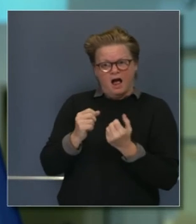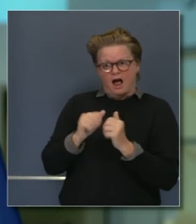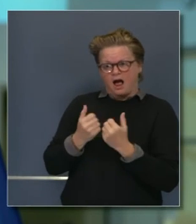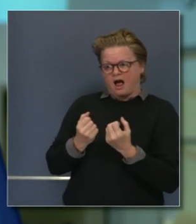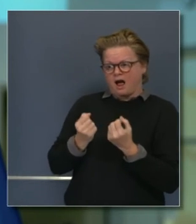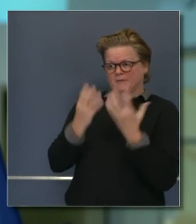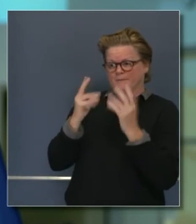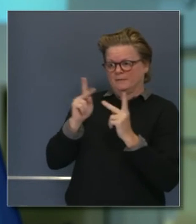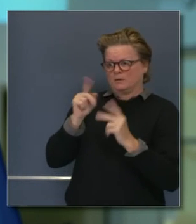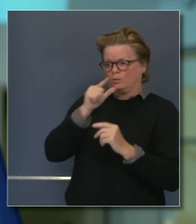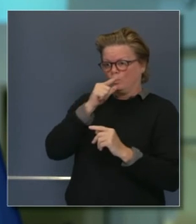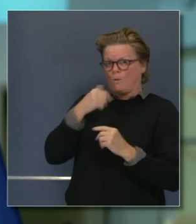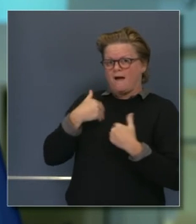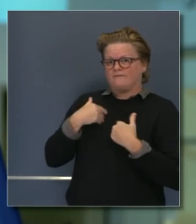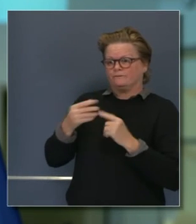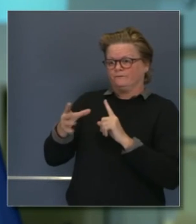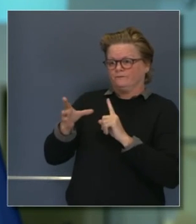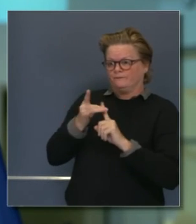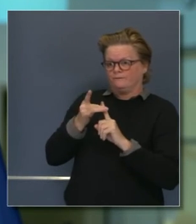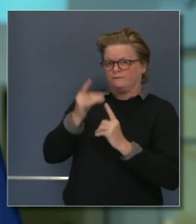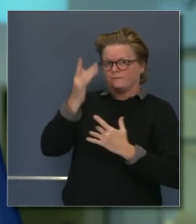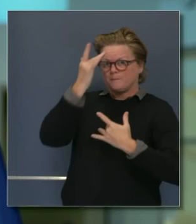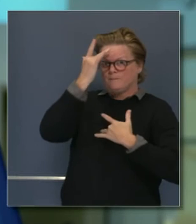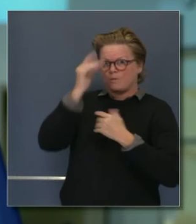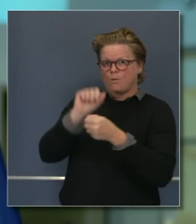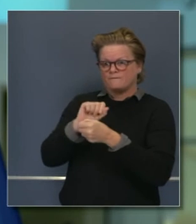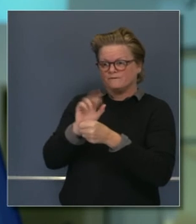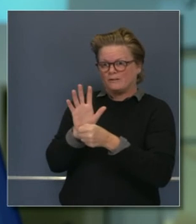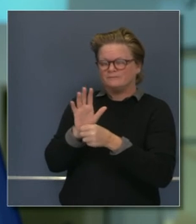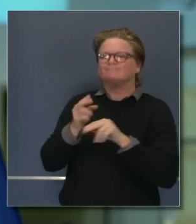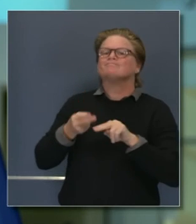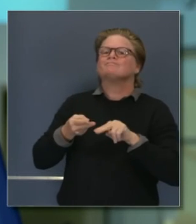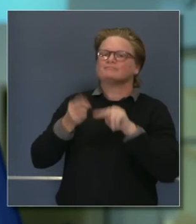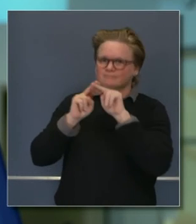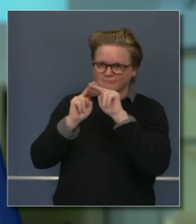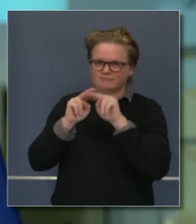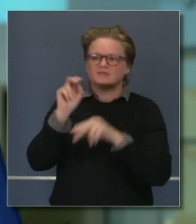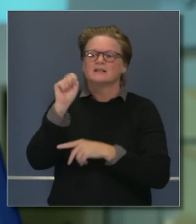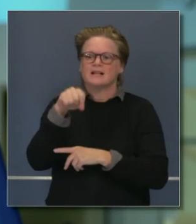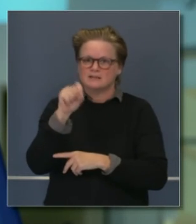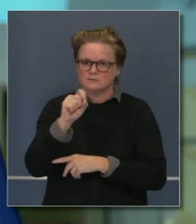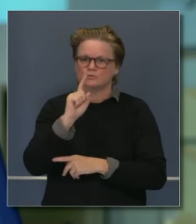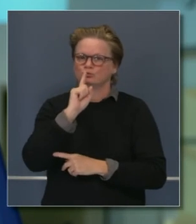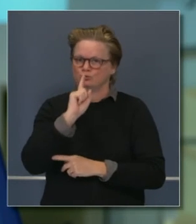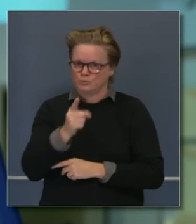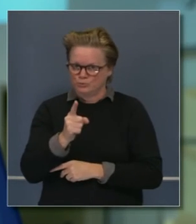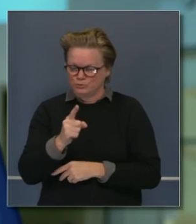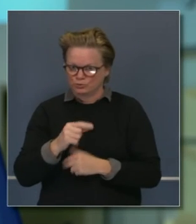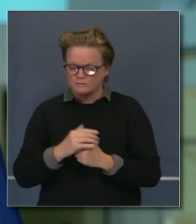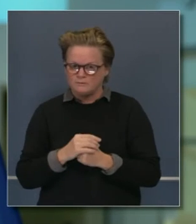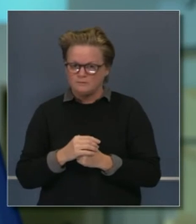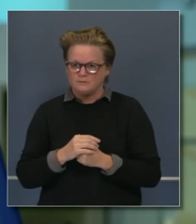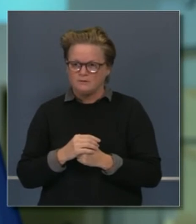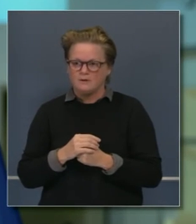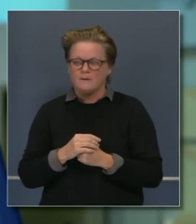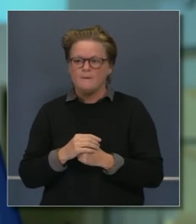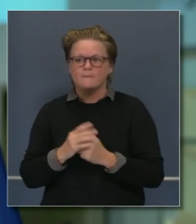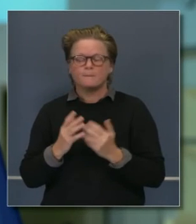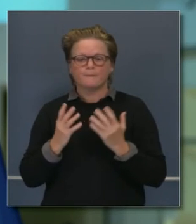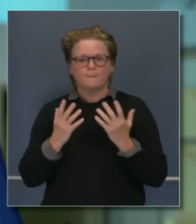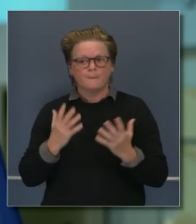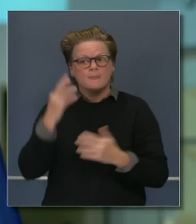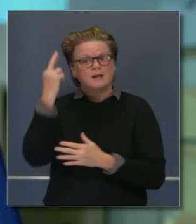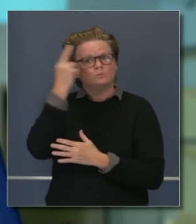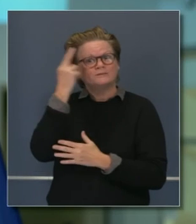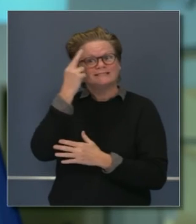varios condados, comunicándonos con líderes de salubridad, preguntándoles dónde ven la transmisión mayor. Muchos